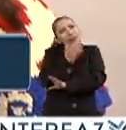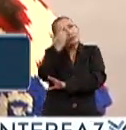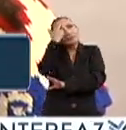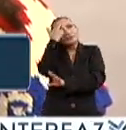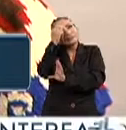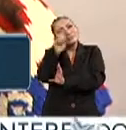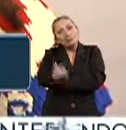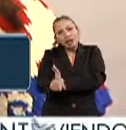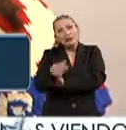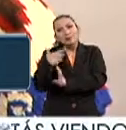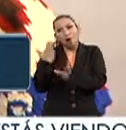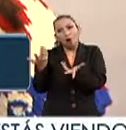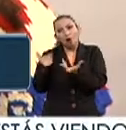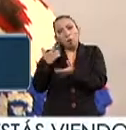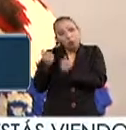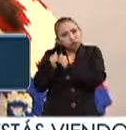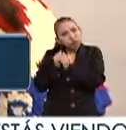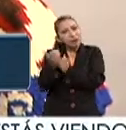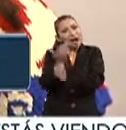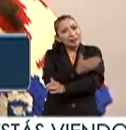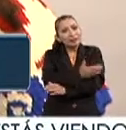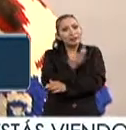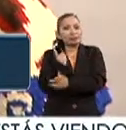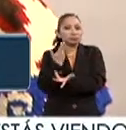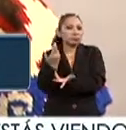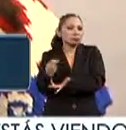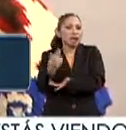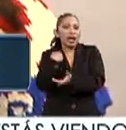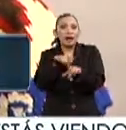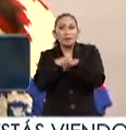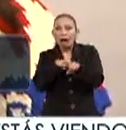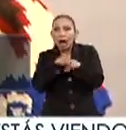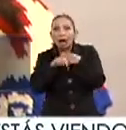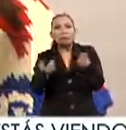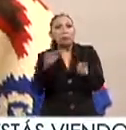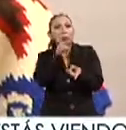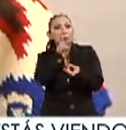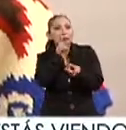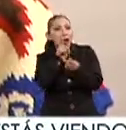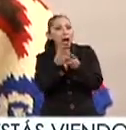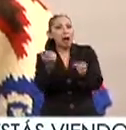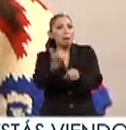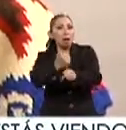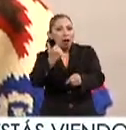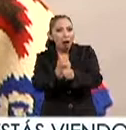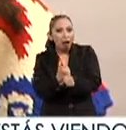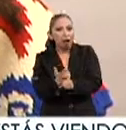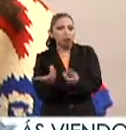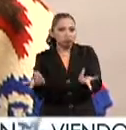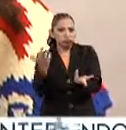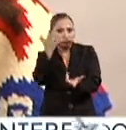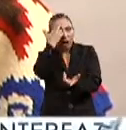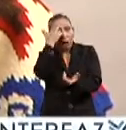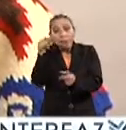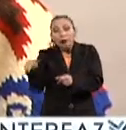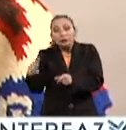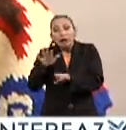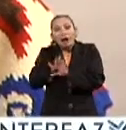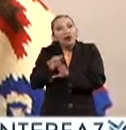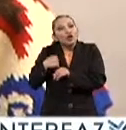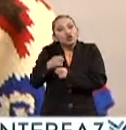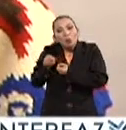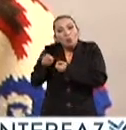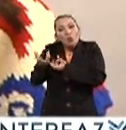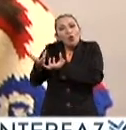algún día estuvimos con él llámese un hermano nuestro papá nuestro abuelo ¿verdad? porque es a quienes vamos